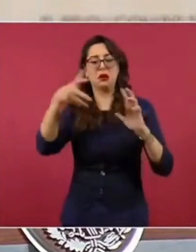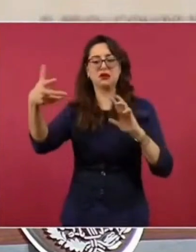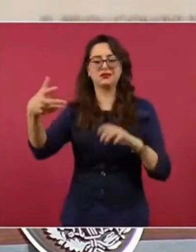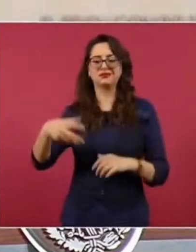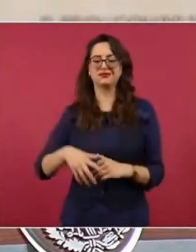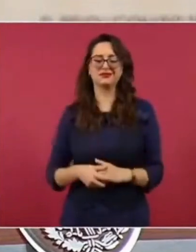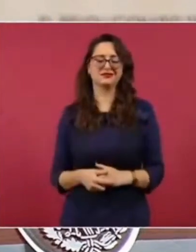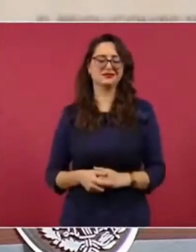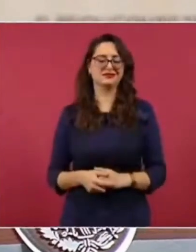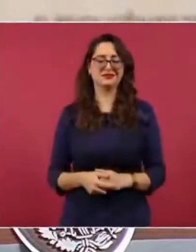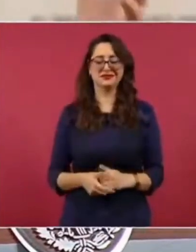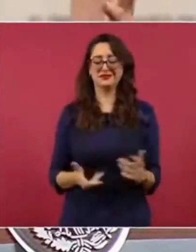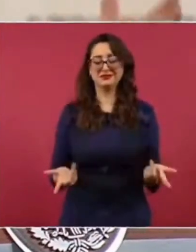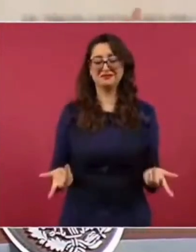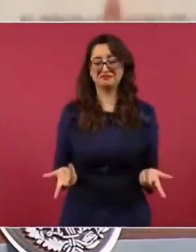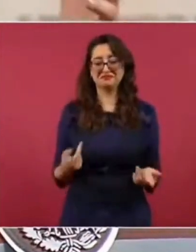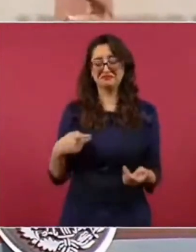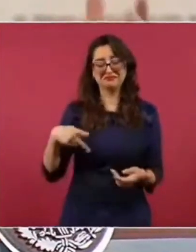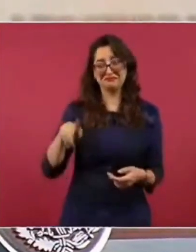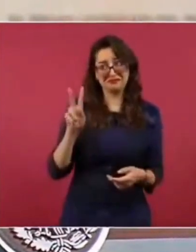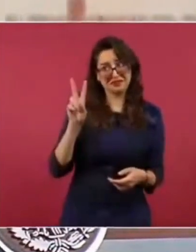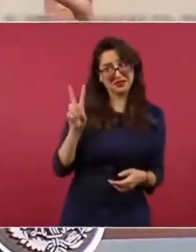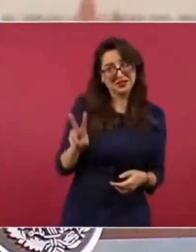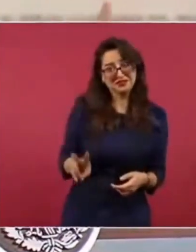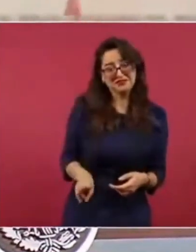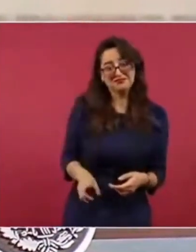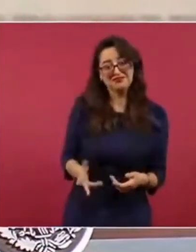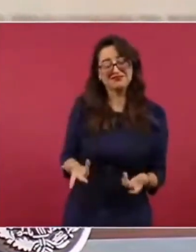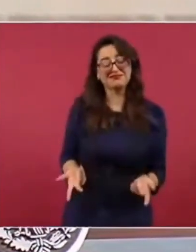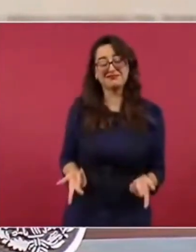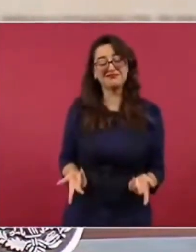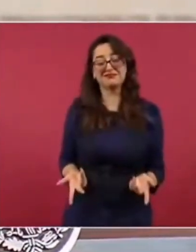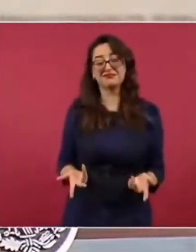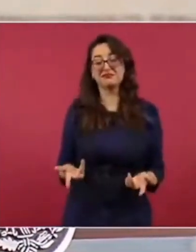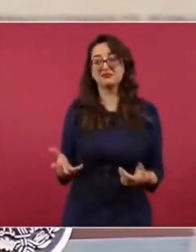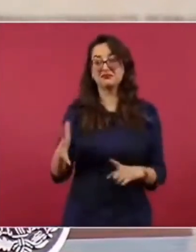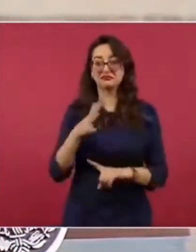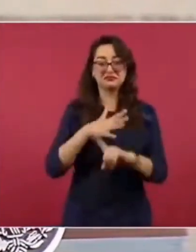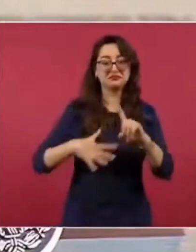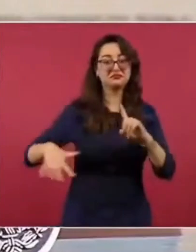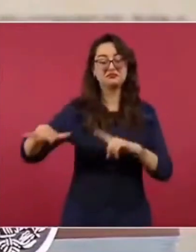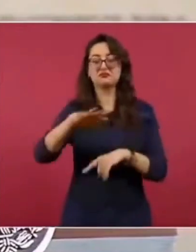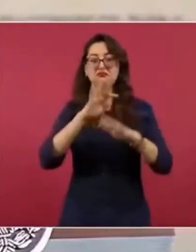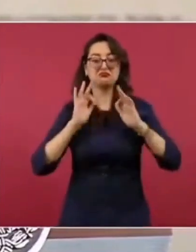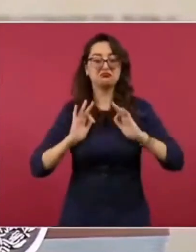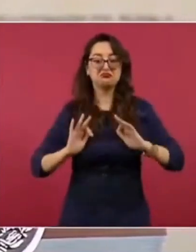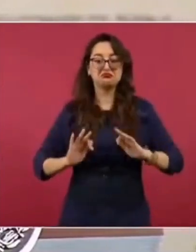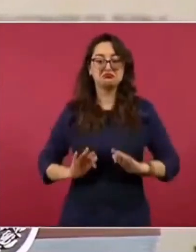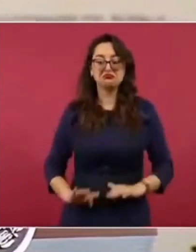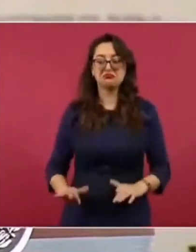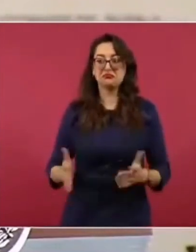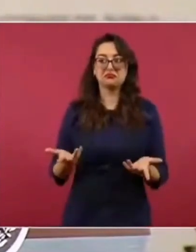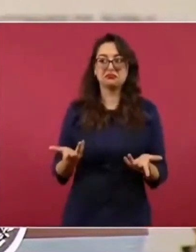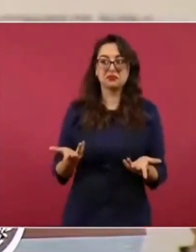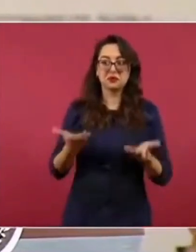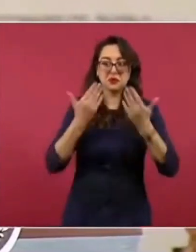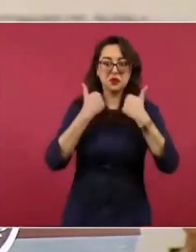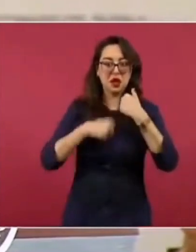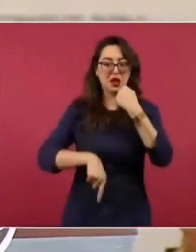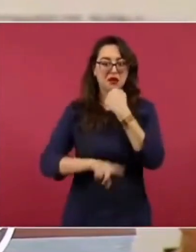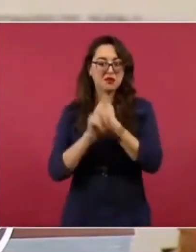Pero, pues, la verdad, hay mucho sensacionalismo. Ayer